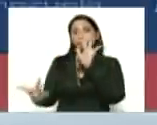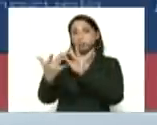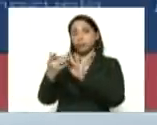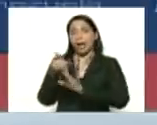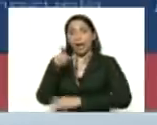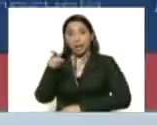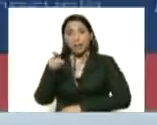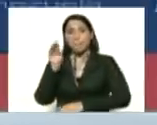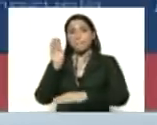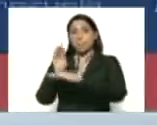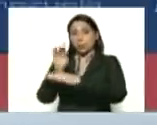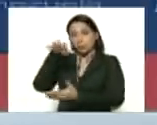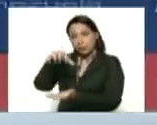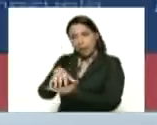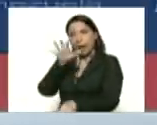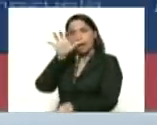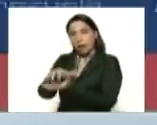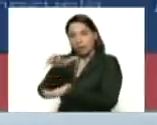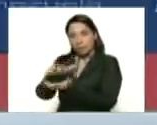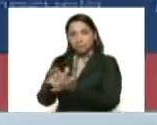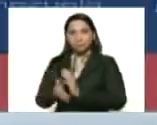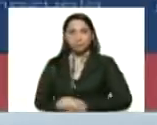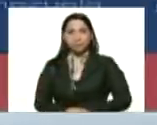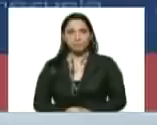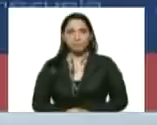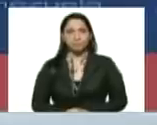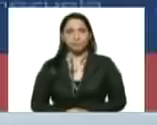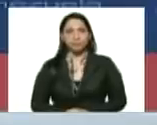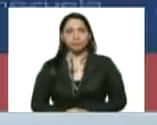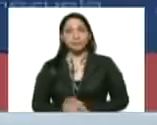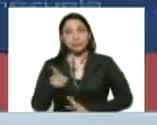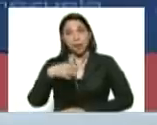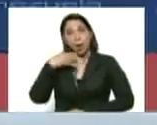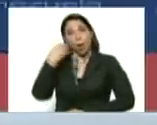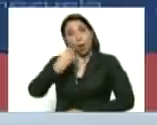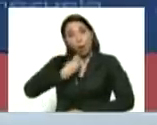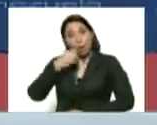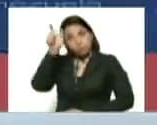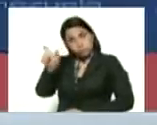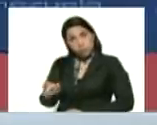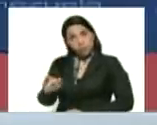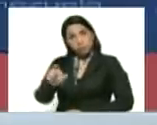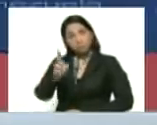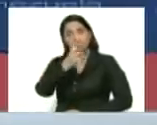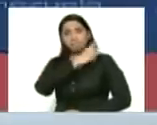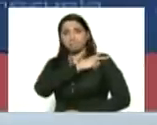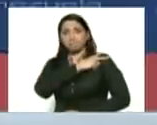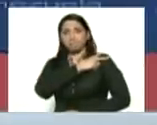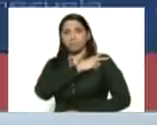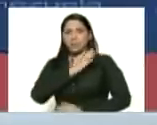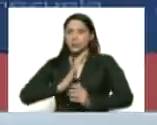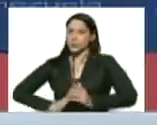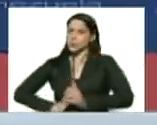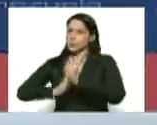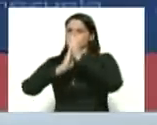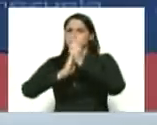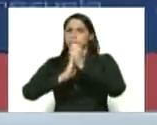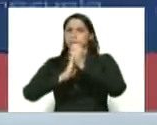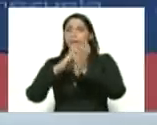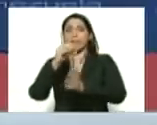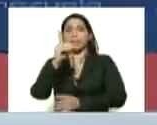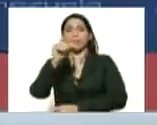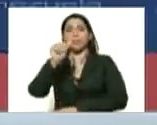Allá está el protector del Estado de Nueva Esparta. Este joven gerente y líder Dante